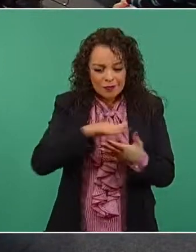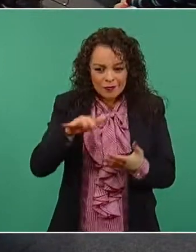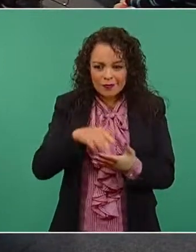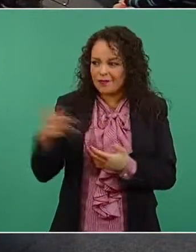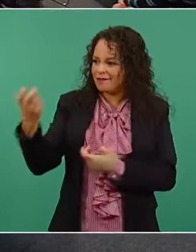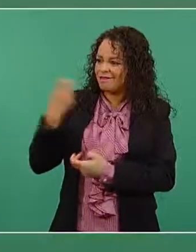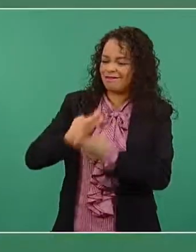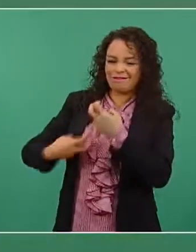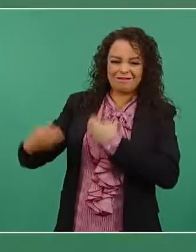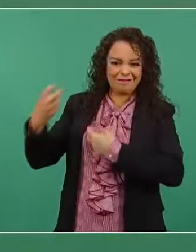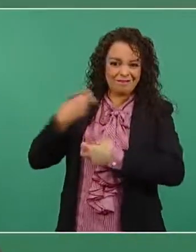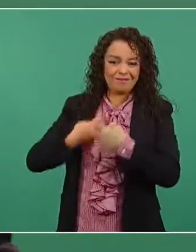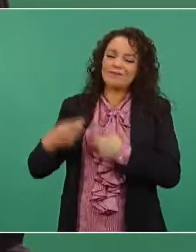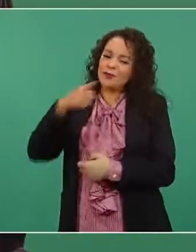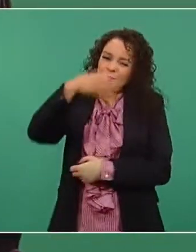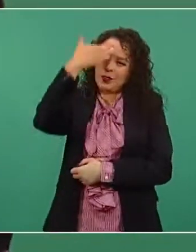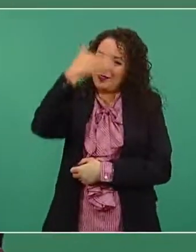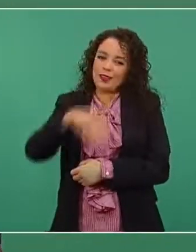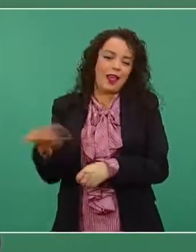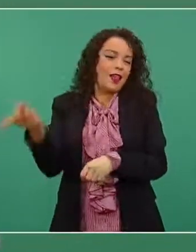Ya ven, todos los días, ¿no?